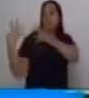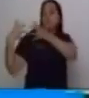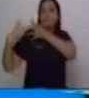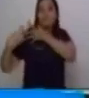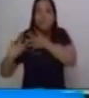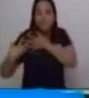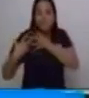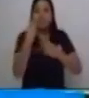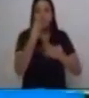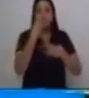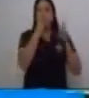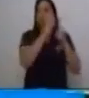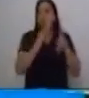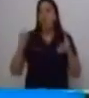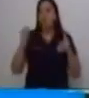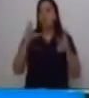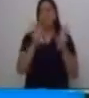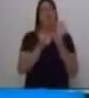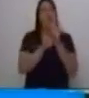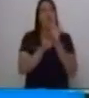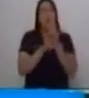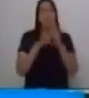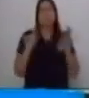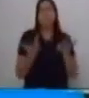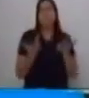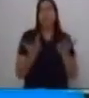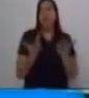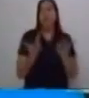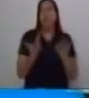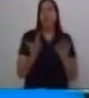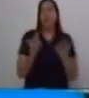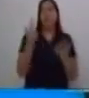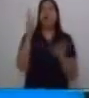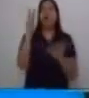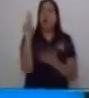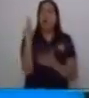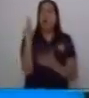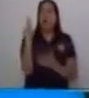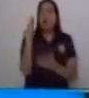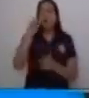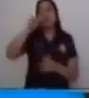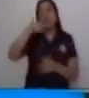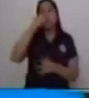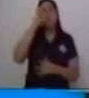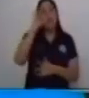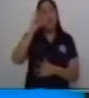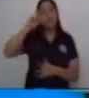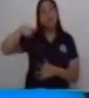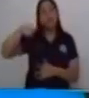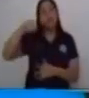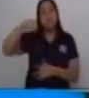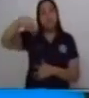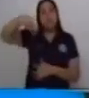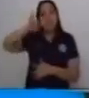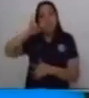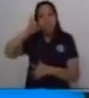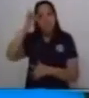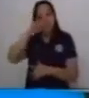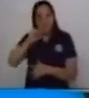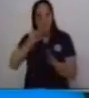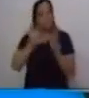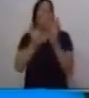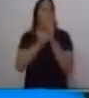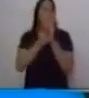entonces las conexiones o nexos que utiliza son y en y ni entonces podemos poner